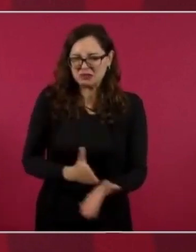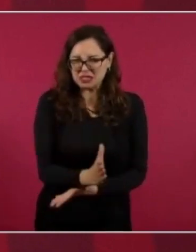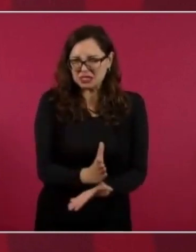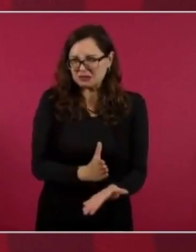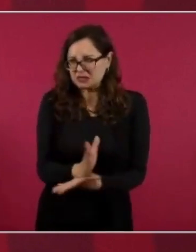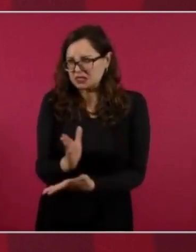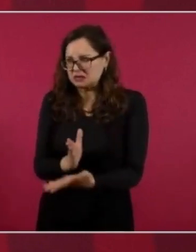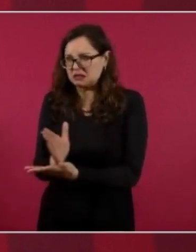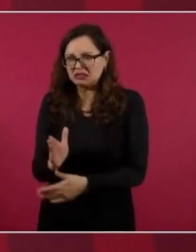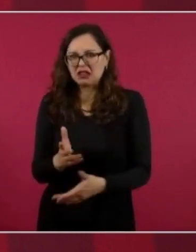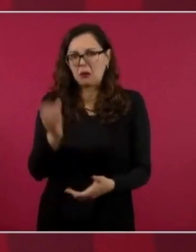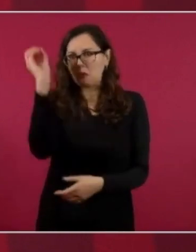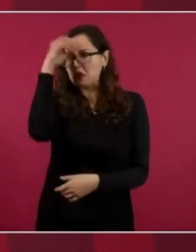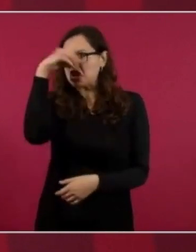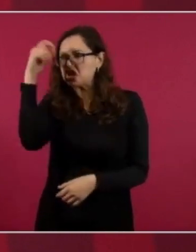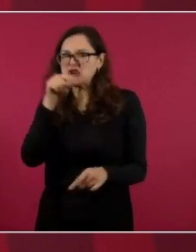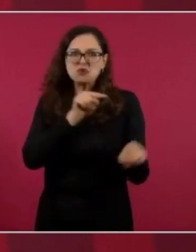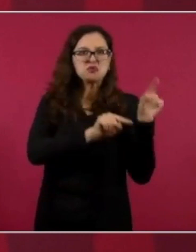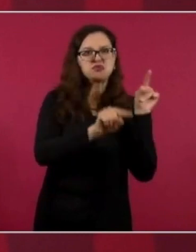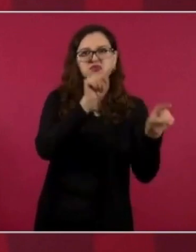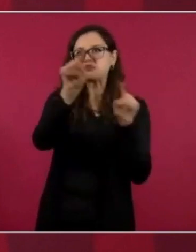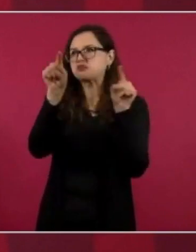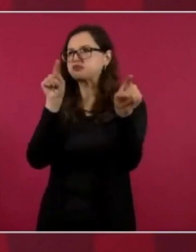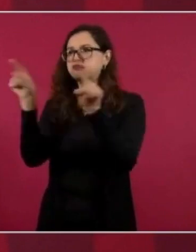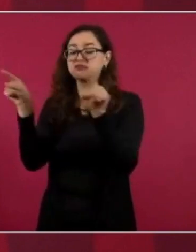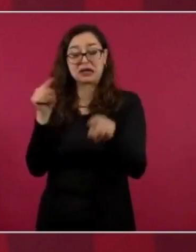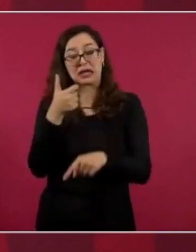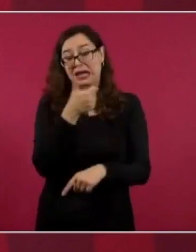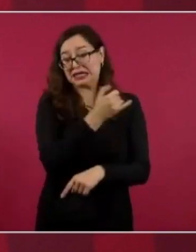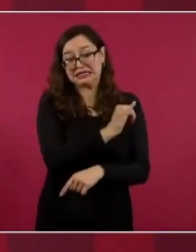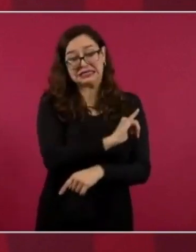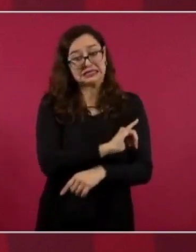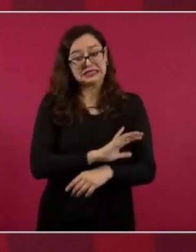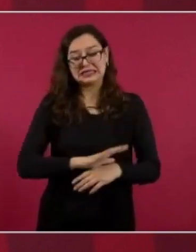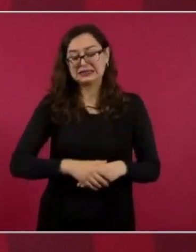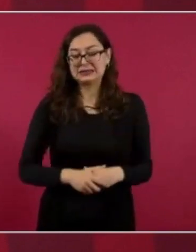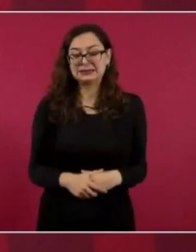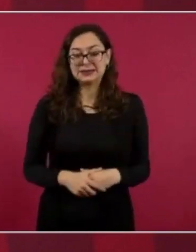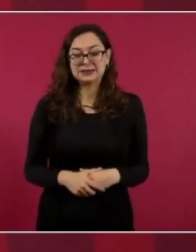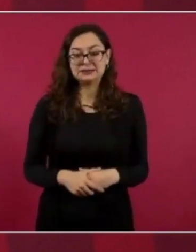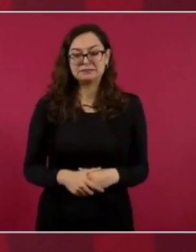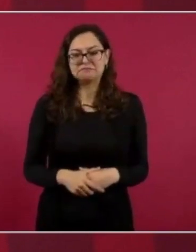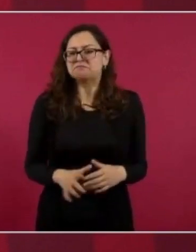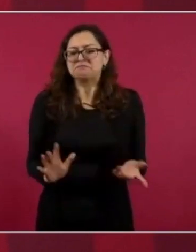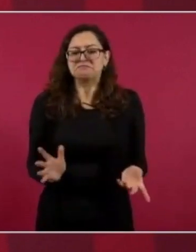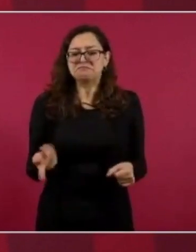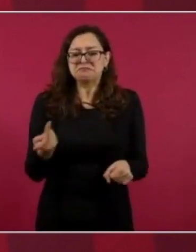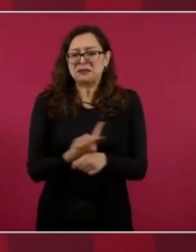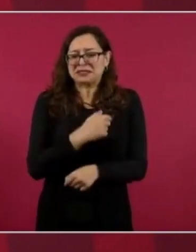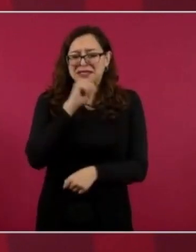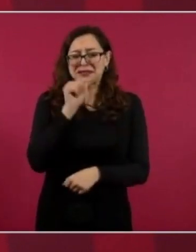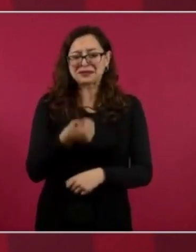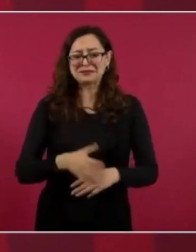pero tampoco pasa nada.